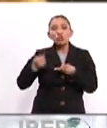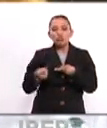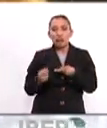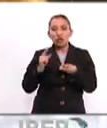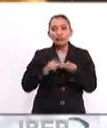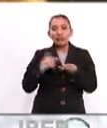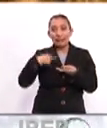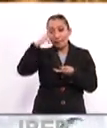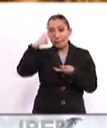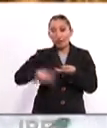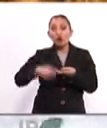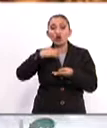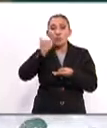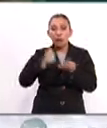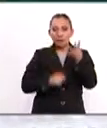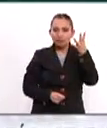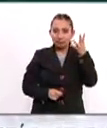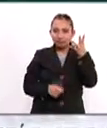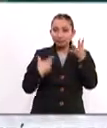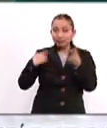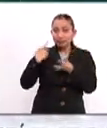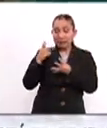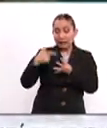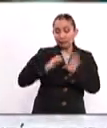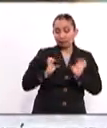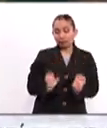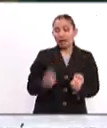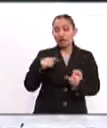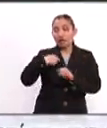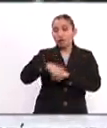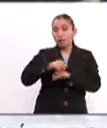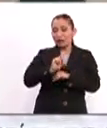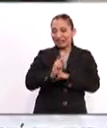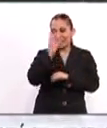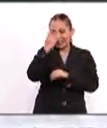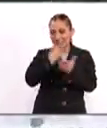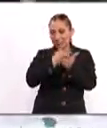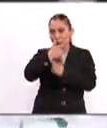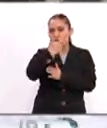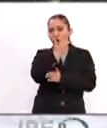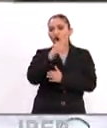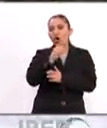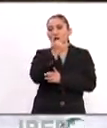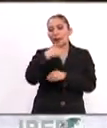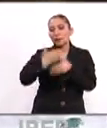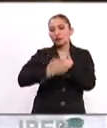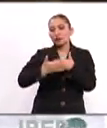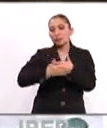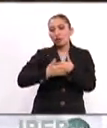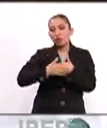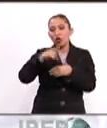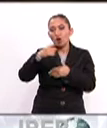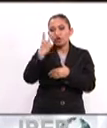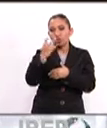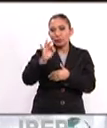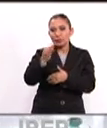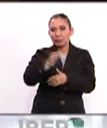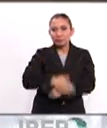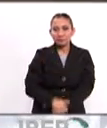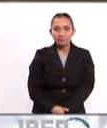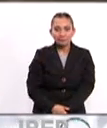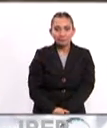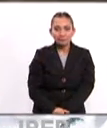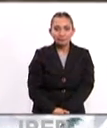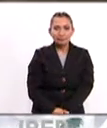Perros, y de México, Roma. La gala de esta edición número 33 de los premios Goya se celebrará el próximo 2 de febrero.